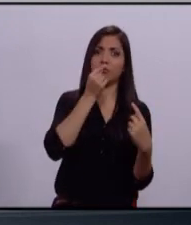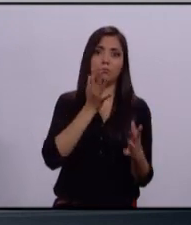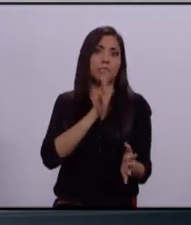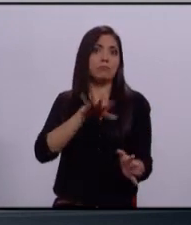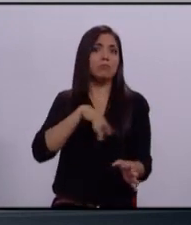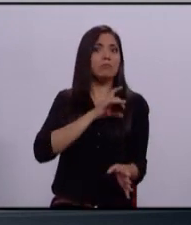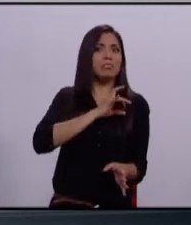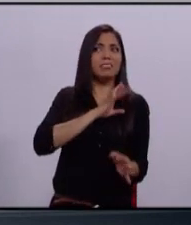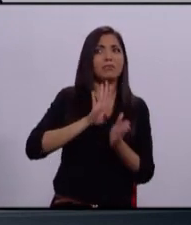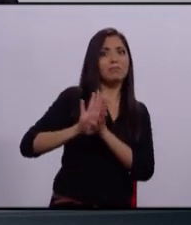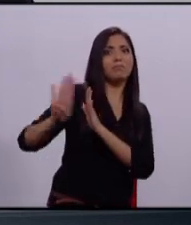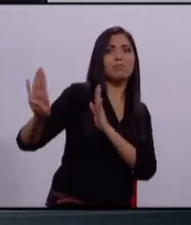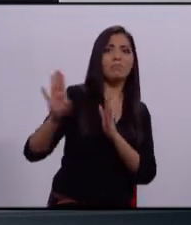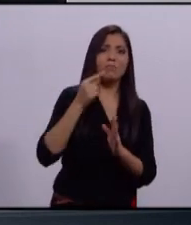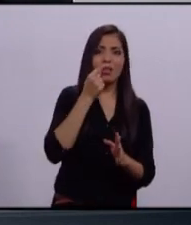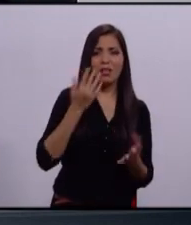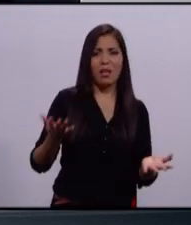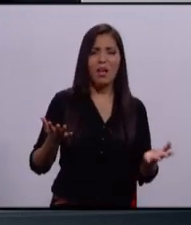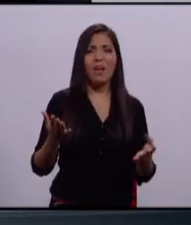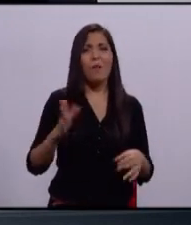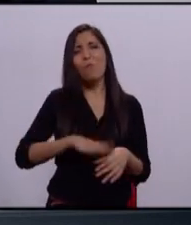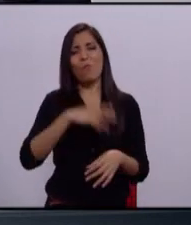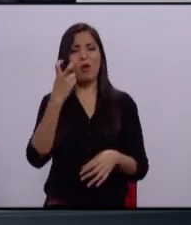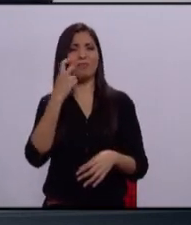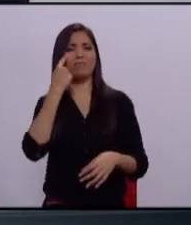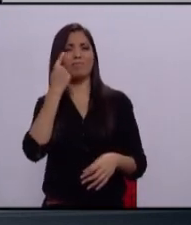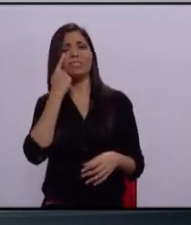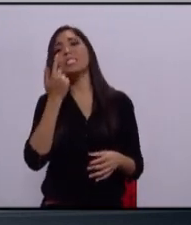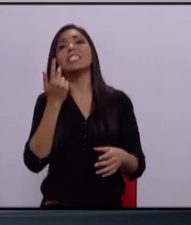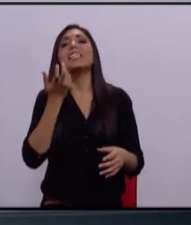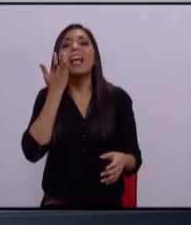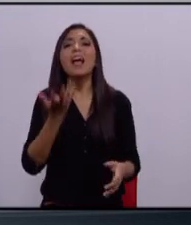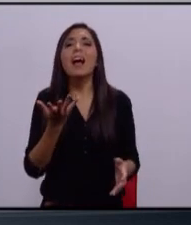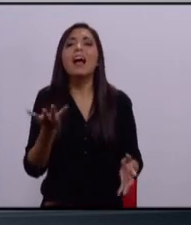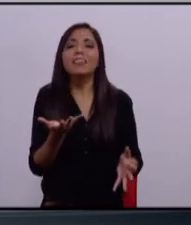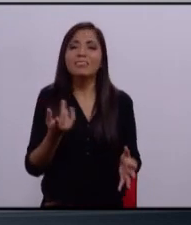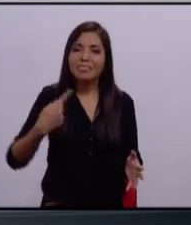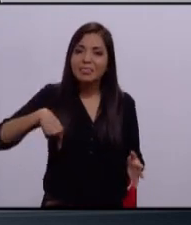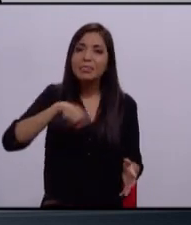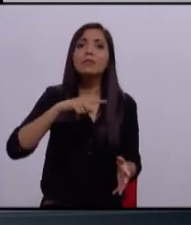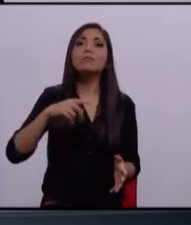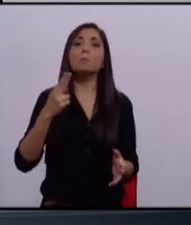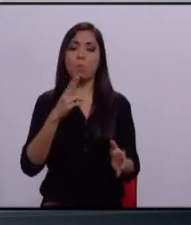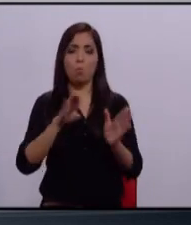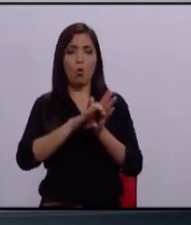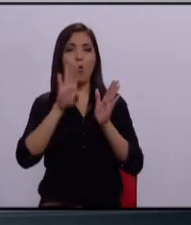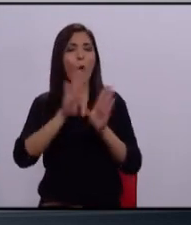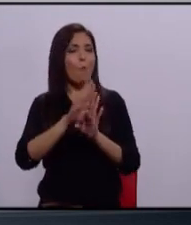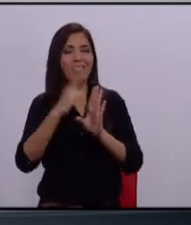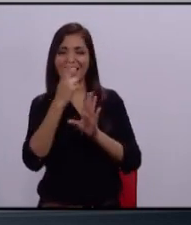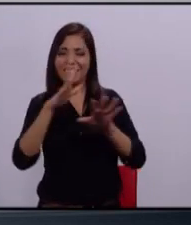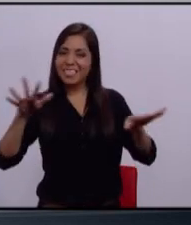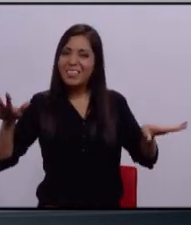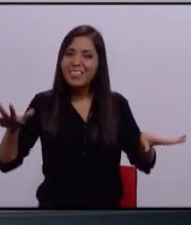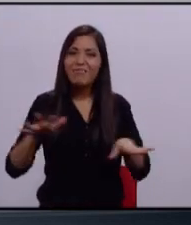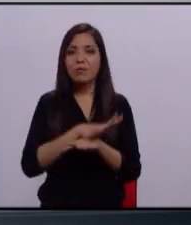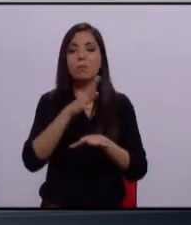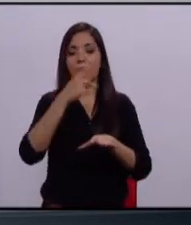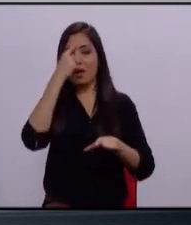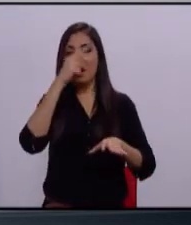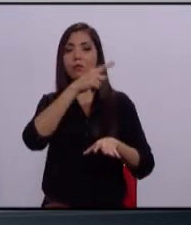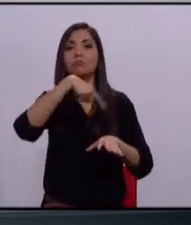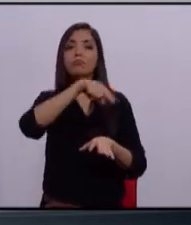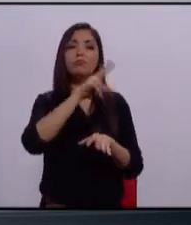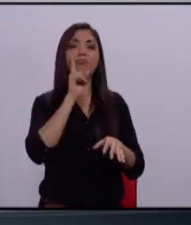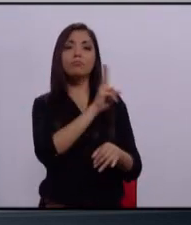ciudadanos. Por eso, a la par de todas las, lo que haremos es ponerle, transformar las unidades de monitoreo